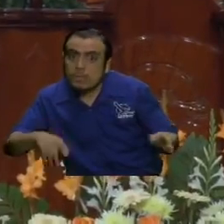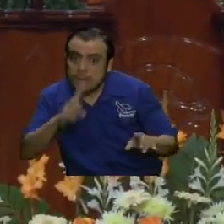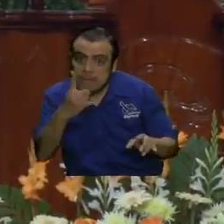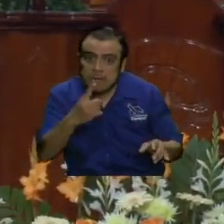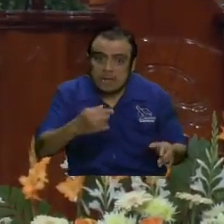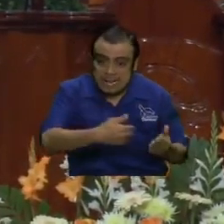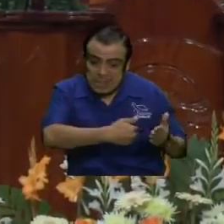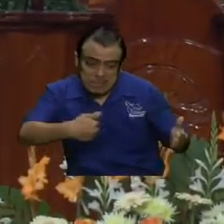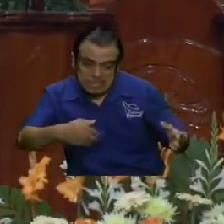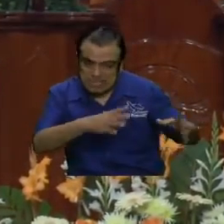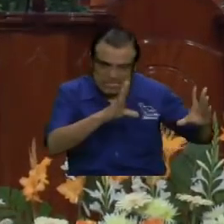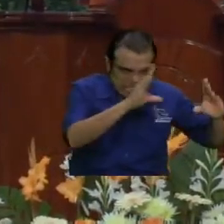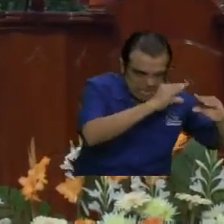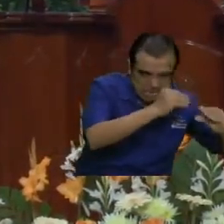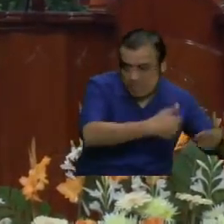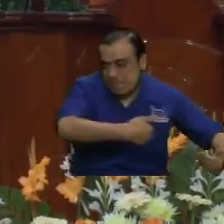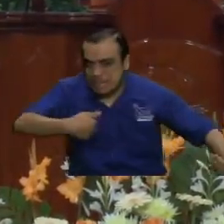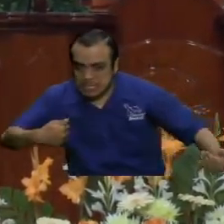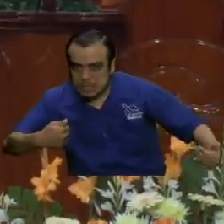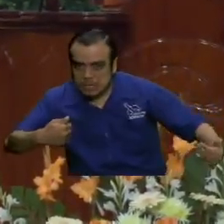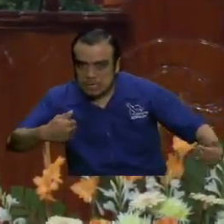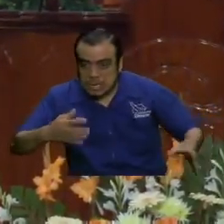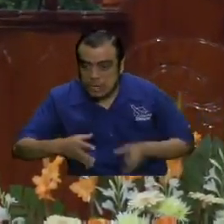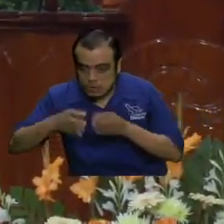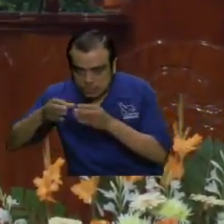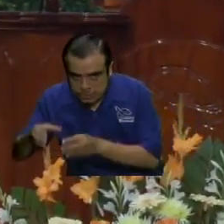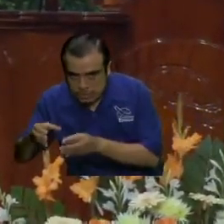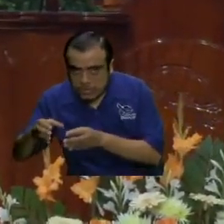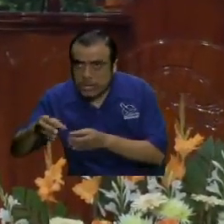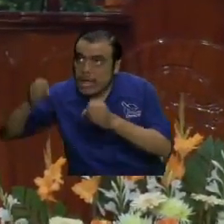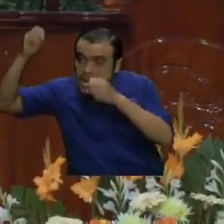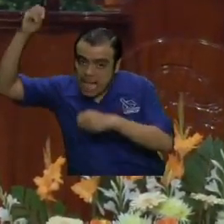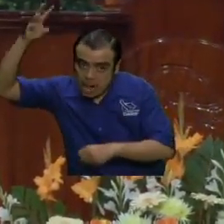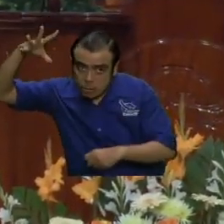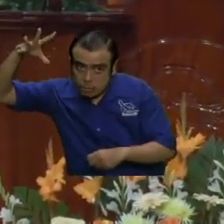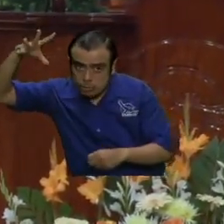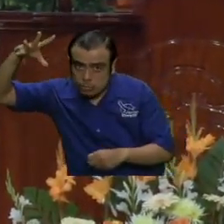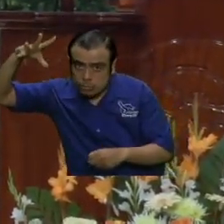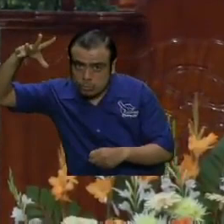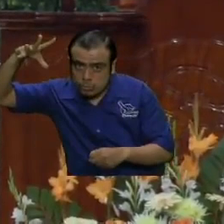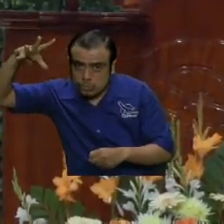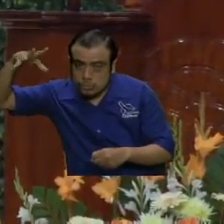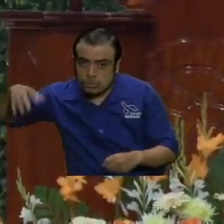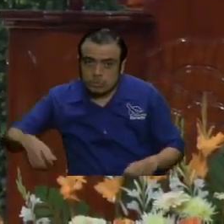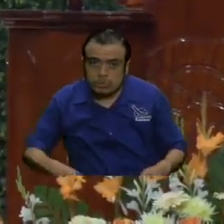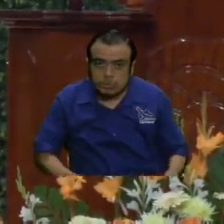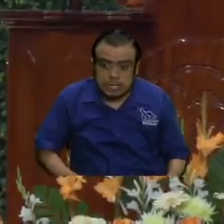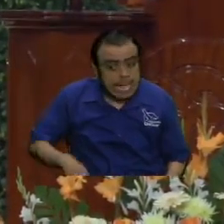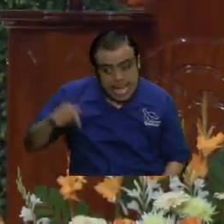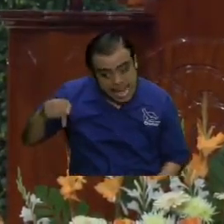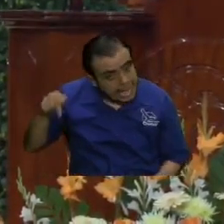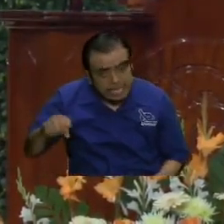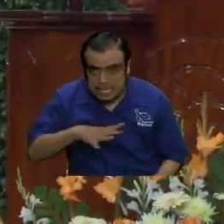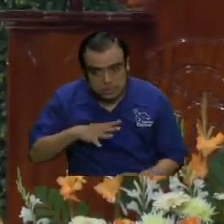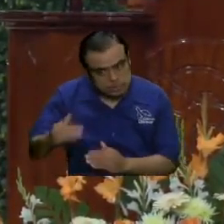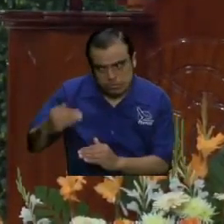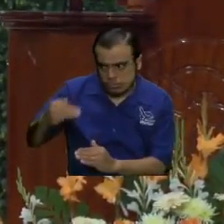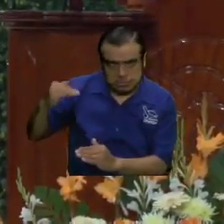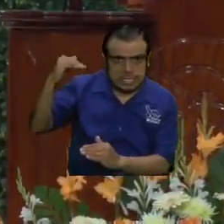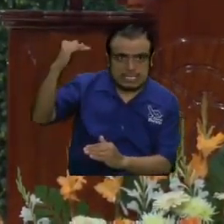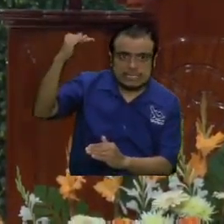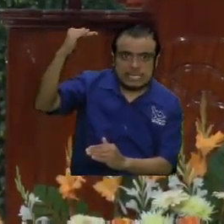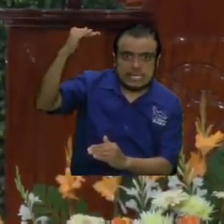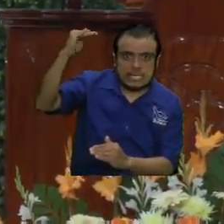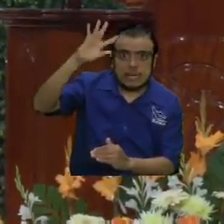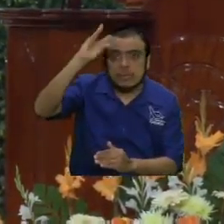las tinieblas. Y nos pusieron en el reino de la luz admirable. Y ahí tenemos que evolucionar, porque